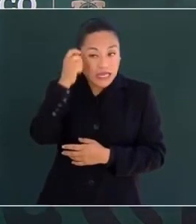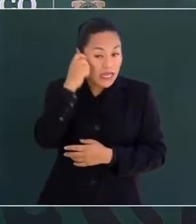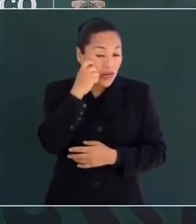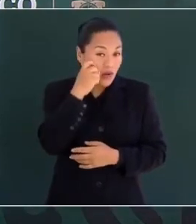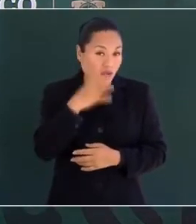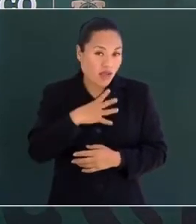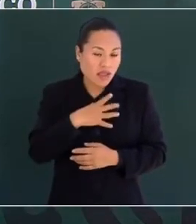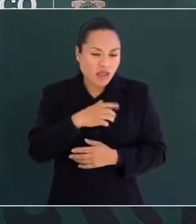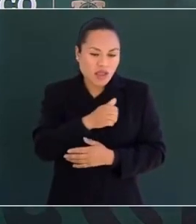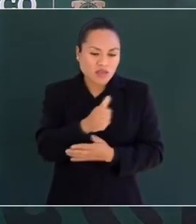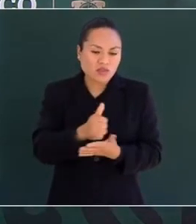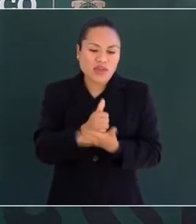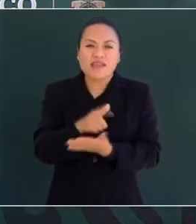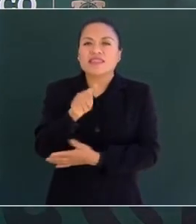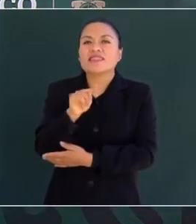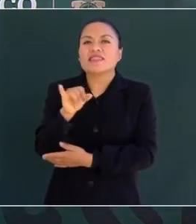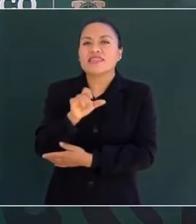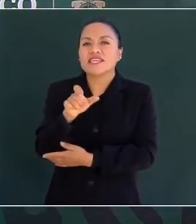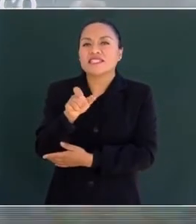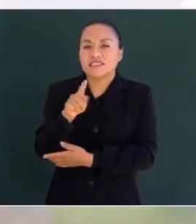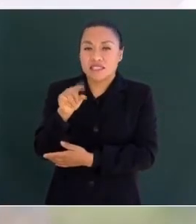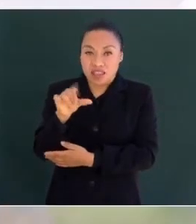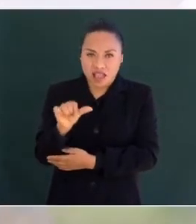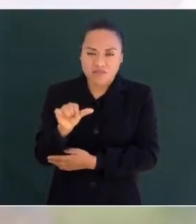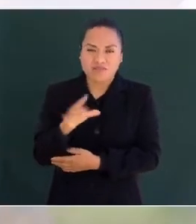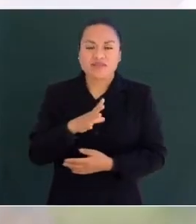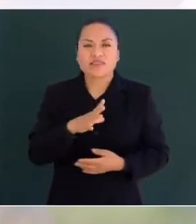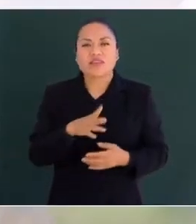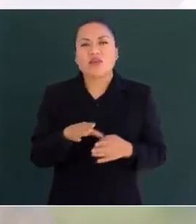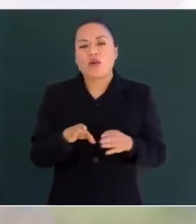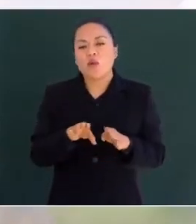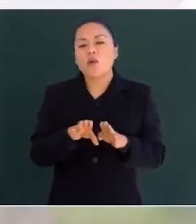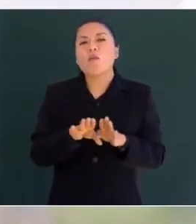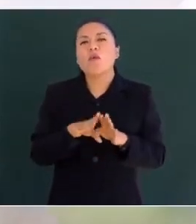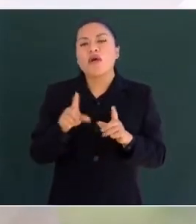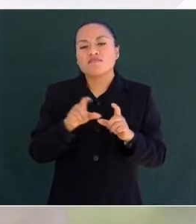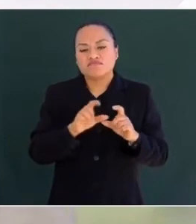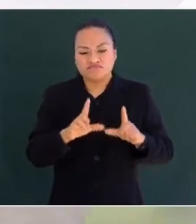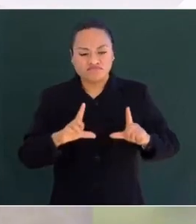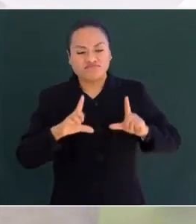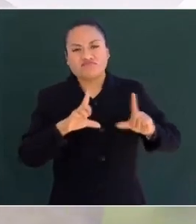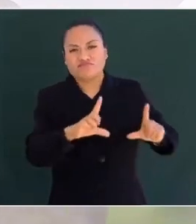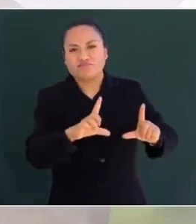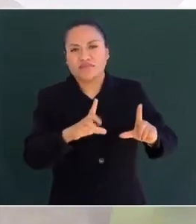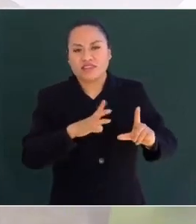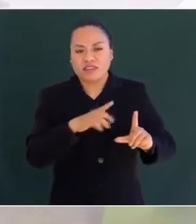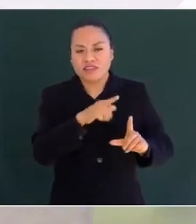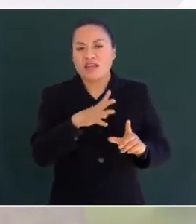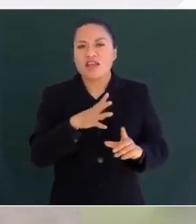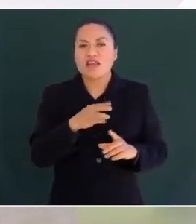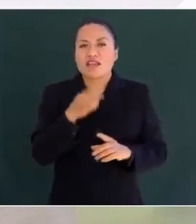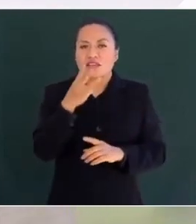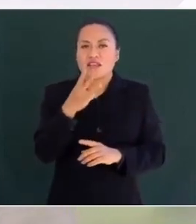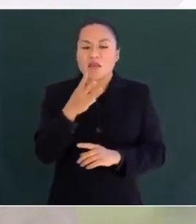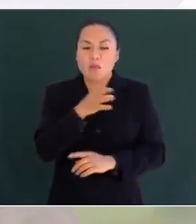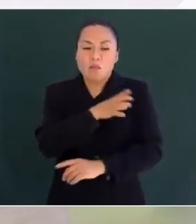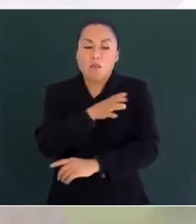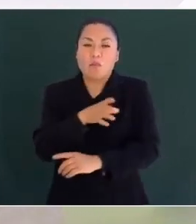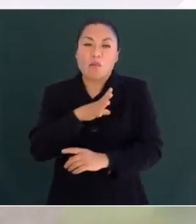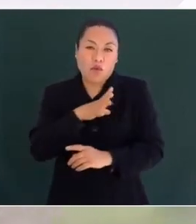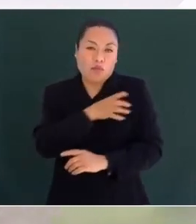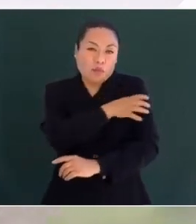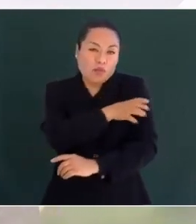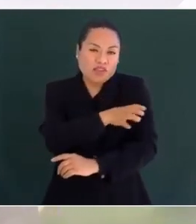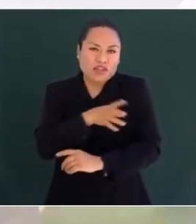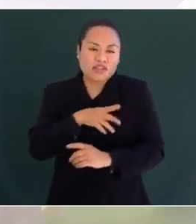en la ciudad de Tisla. Así como para la inscripción histórica en los recintos de los tres poderes de la Unión,